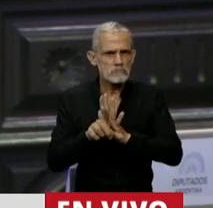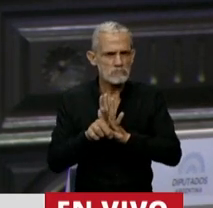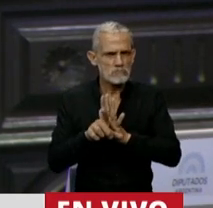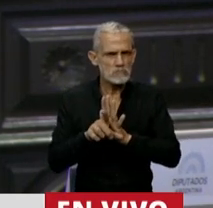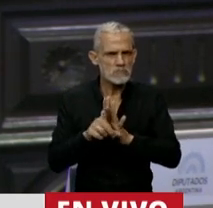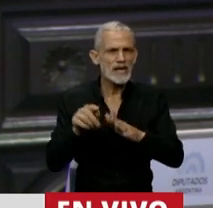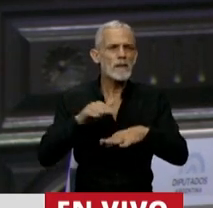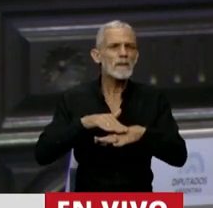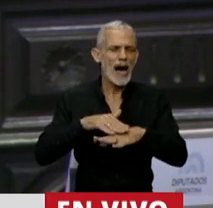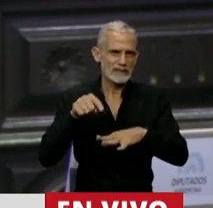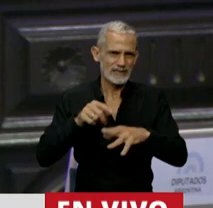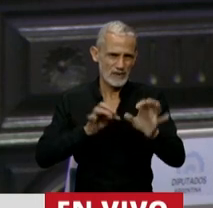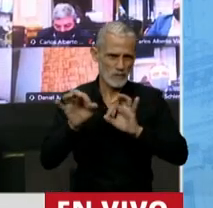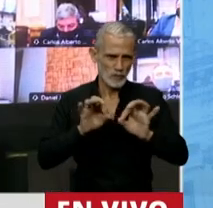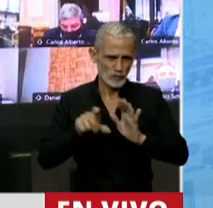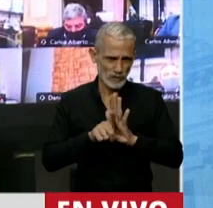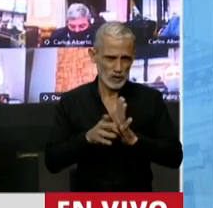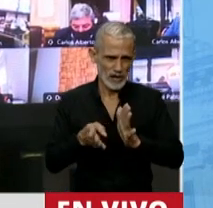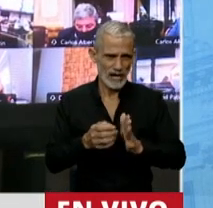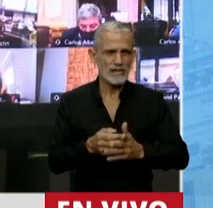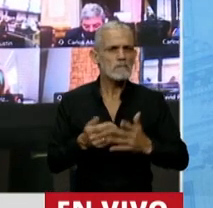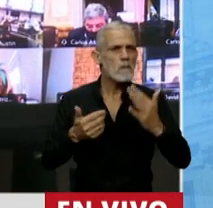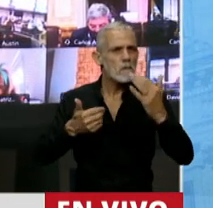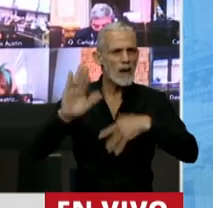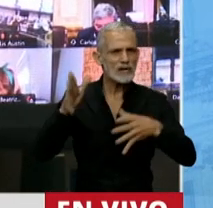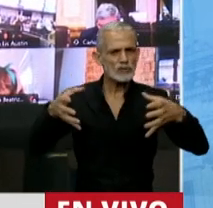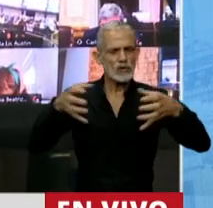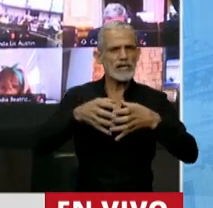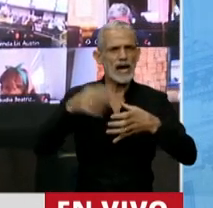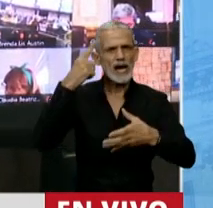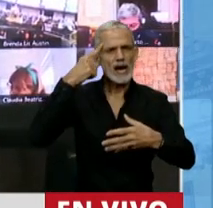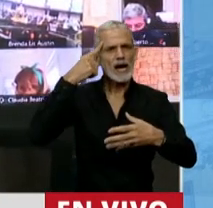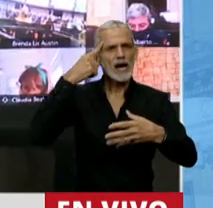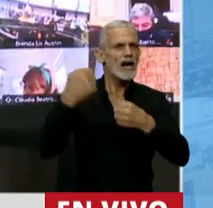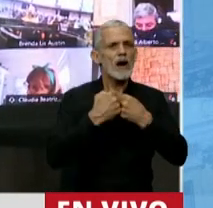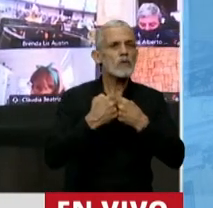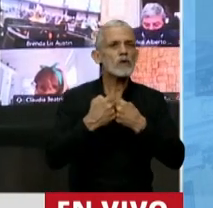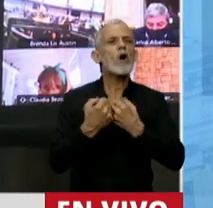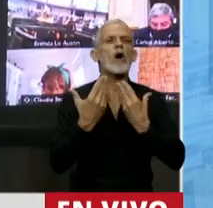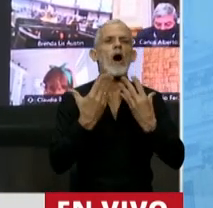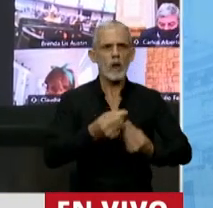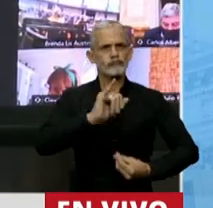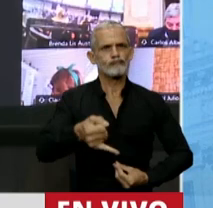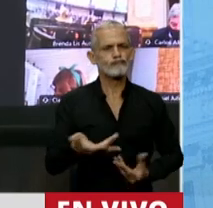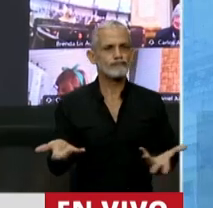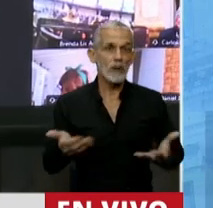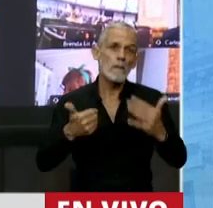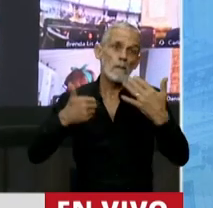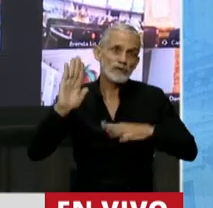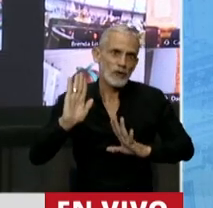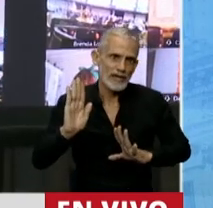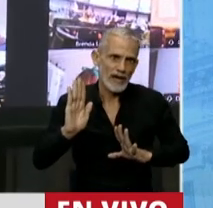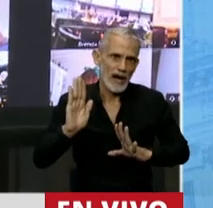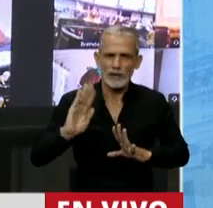la base de este proyecto y en su mayoría hemos decidido acompañarlo. Y digo en su mayoría